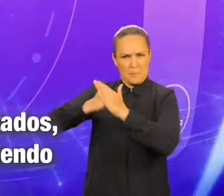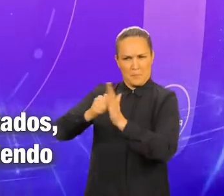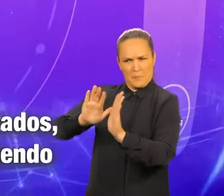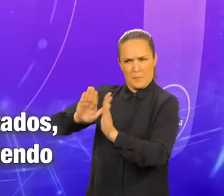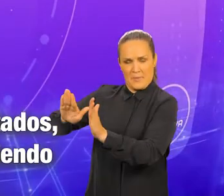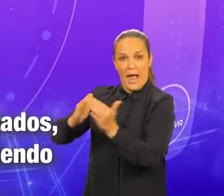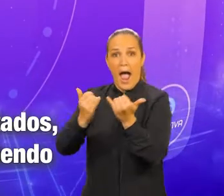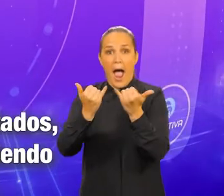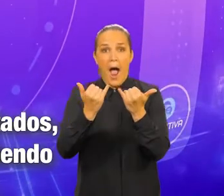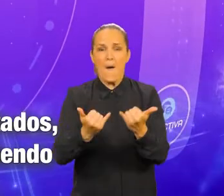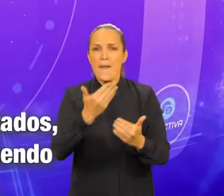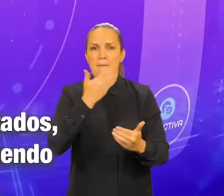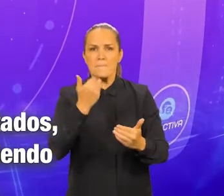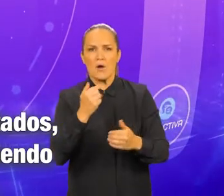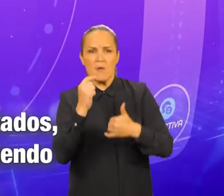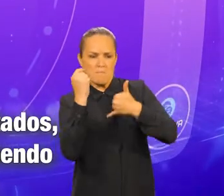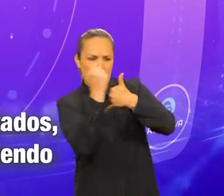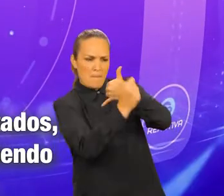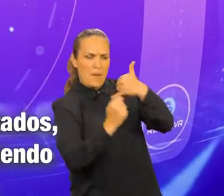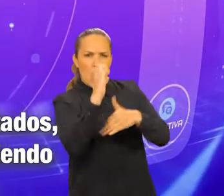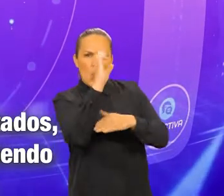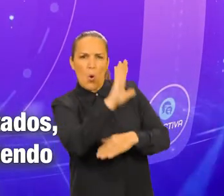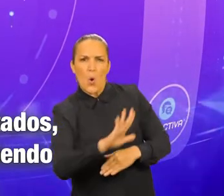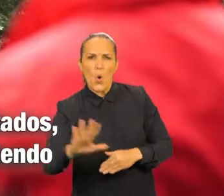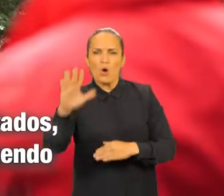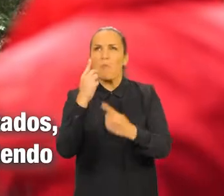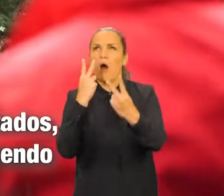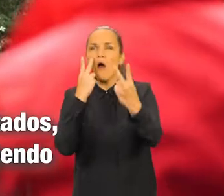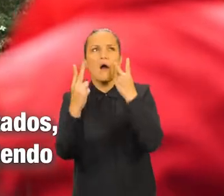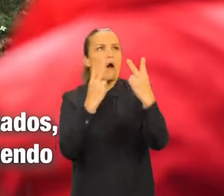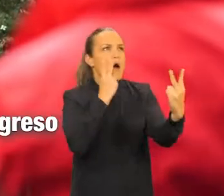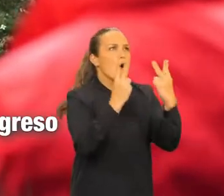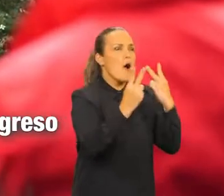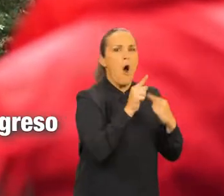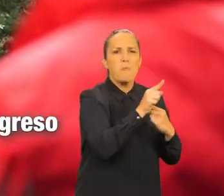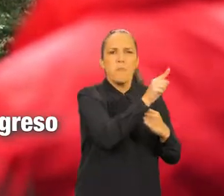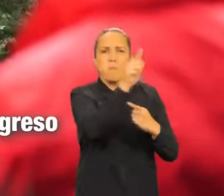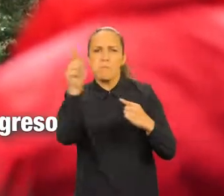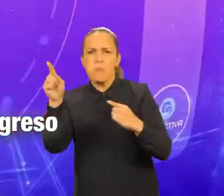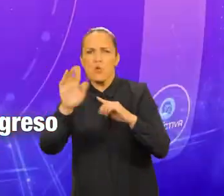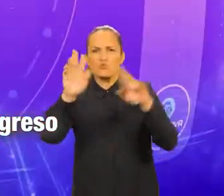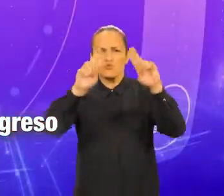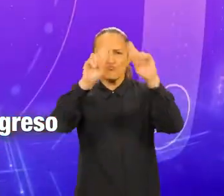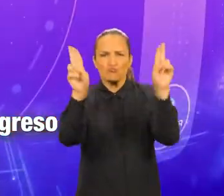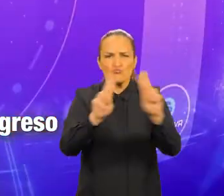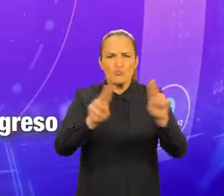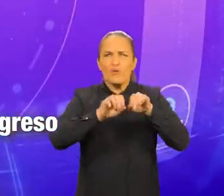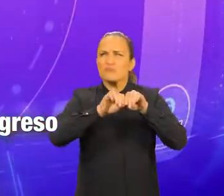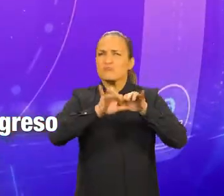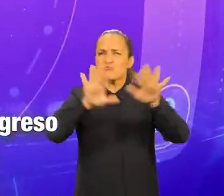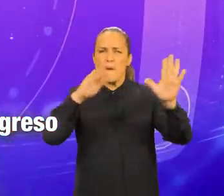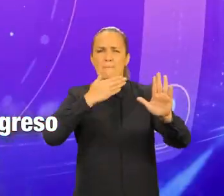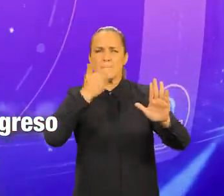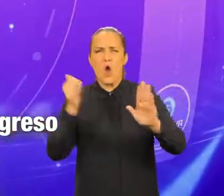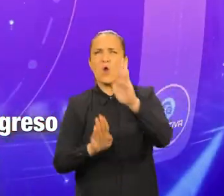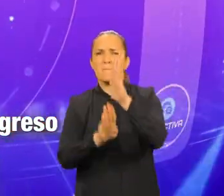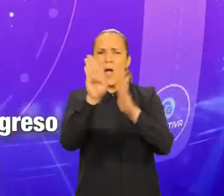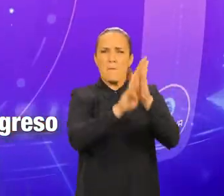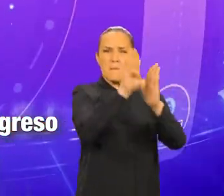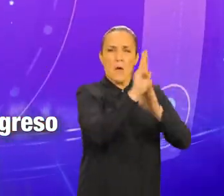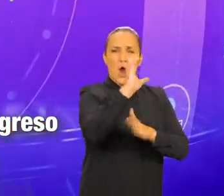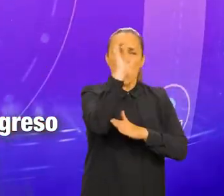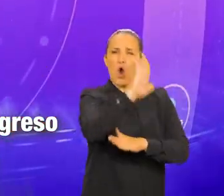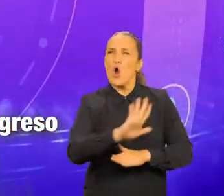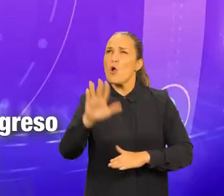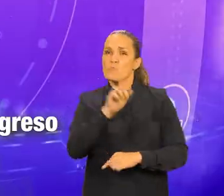encontramos con nuestros invitados, continúen con nosotros para seguir descubriendo cómo las zonas digitales siguen llevando progreso a los lugares más